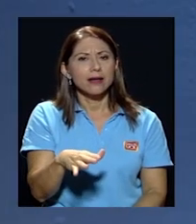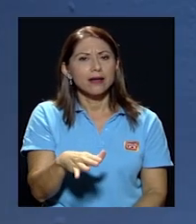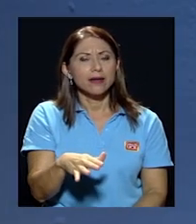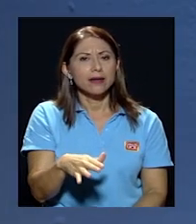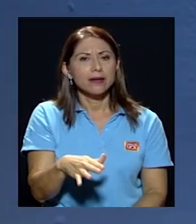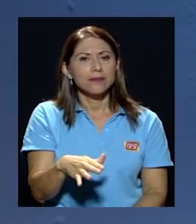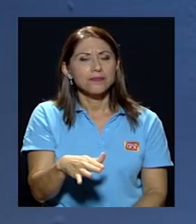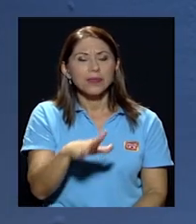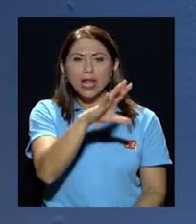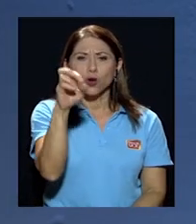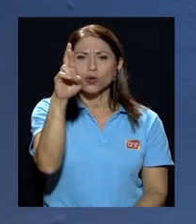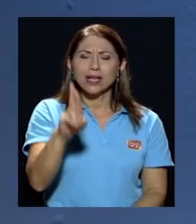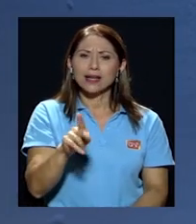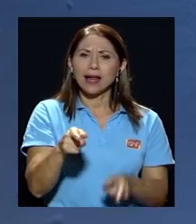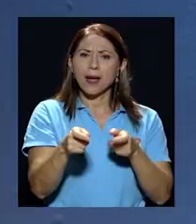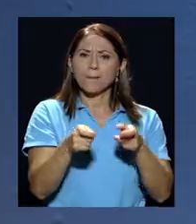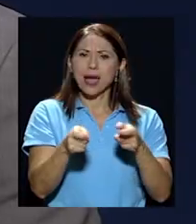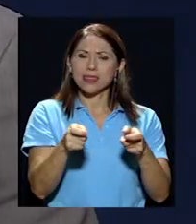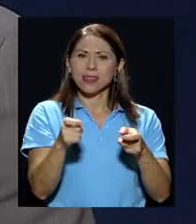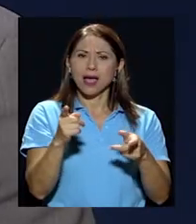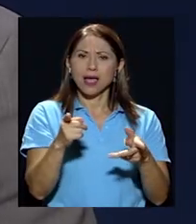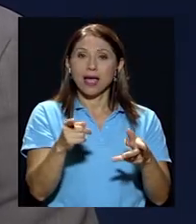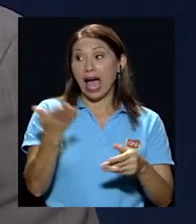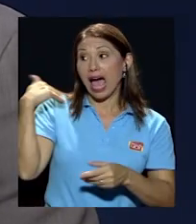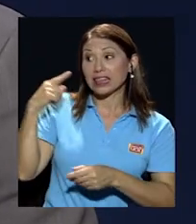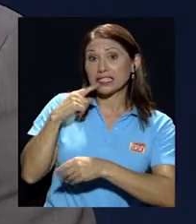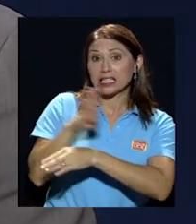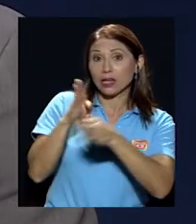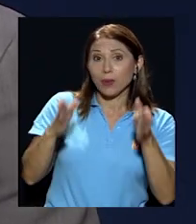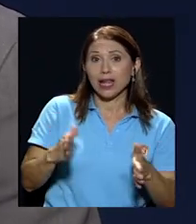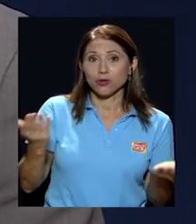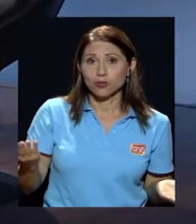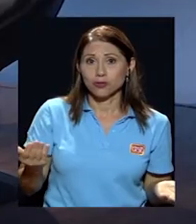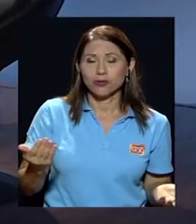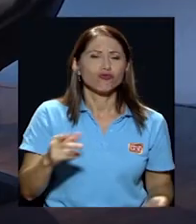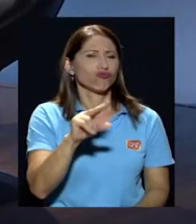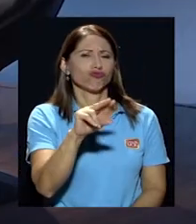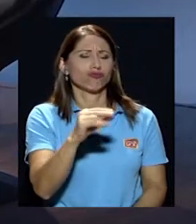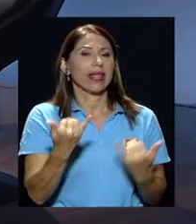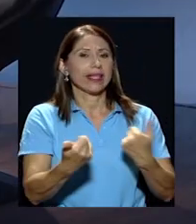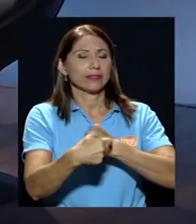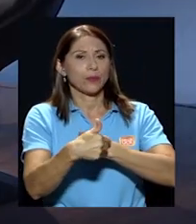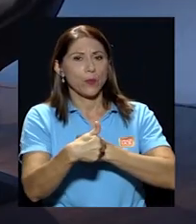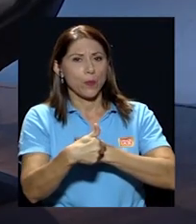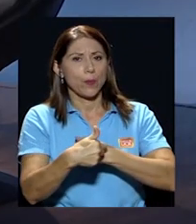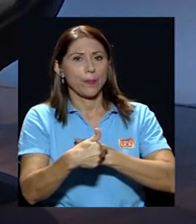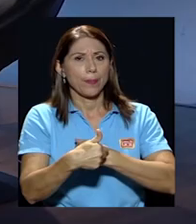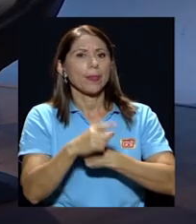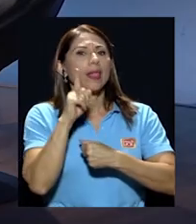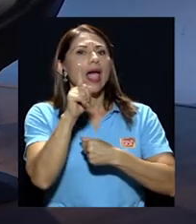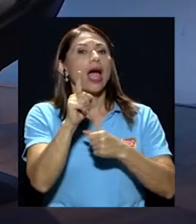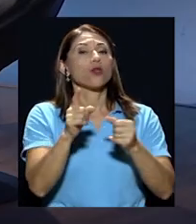en Costa Rica manda antes decían que los banqueros antes decían que los banqueros no en este momento hay un